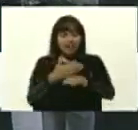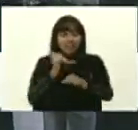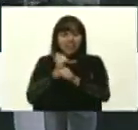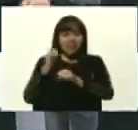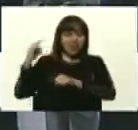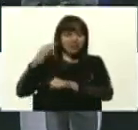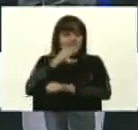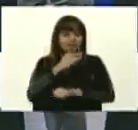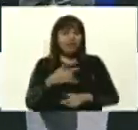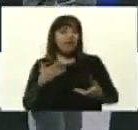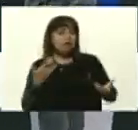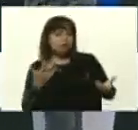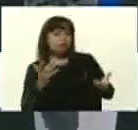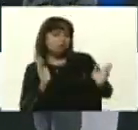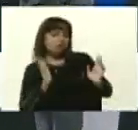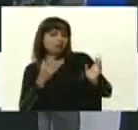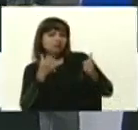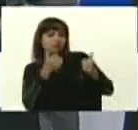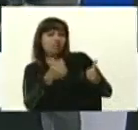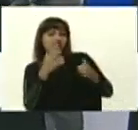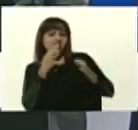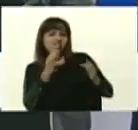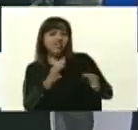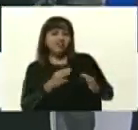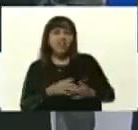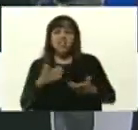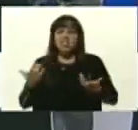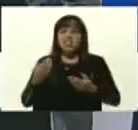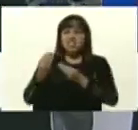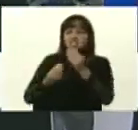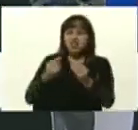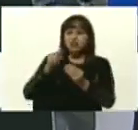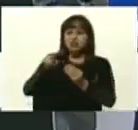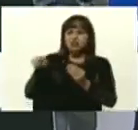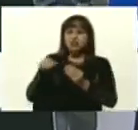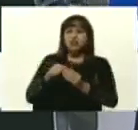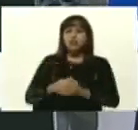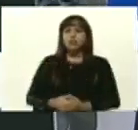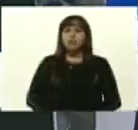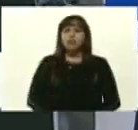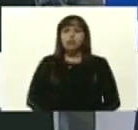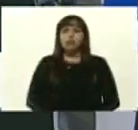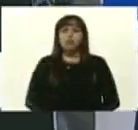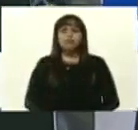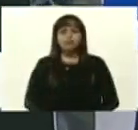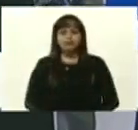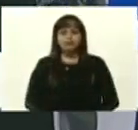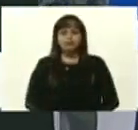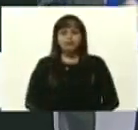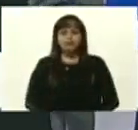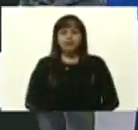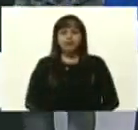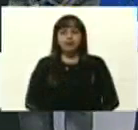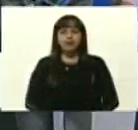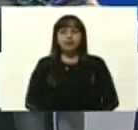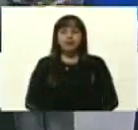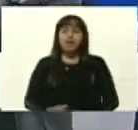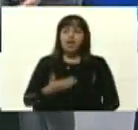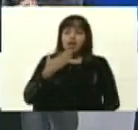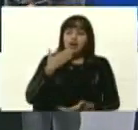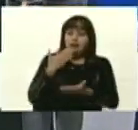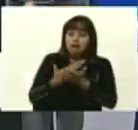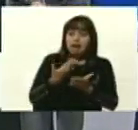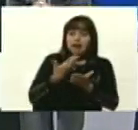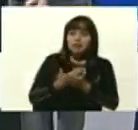pero excelente, de verdad. Felipe, ¿qué crearon ustedes aquí? Mira, Castro Soteldo. Sí, muchas Métele el ojo. Muchas gracias, extiendo los